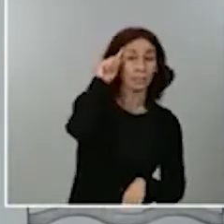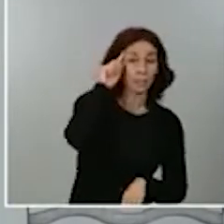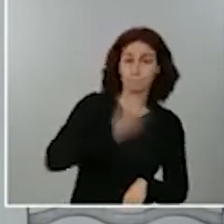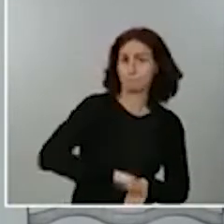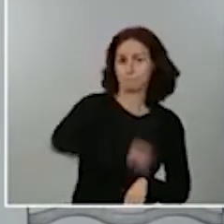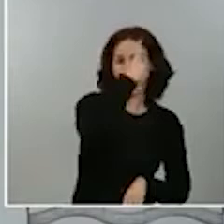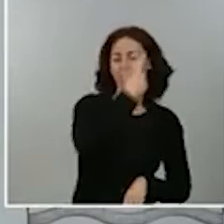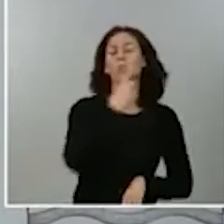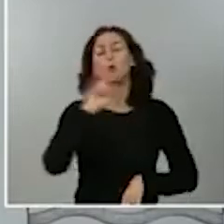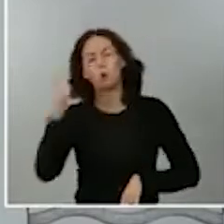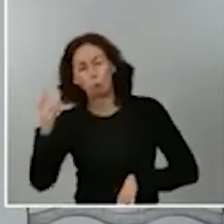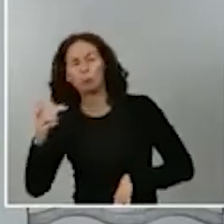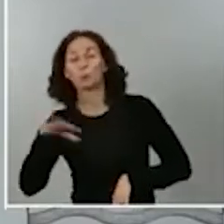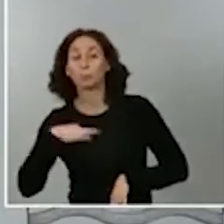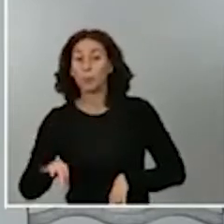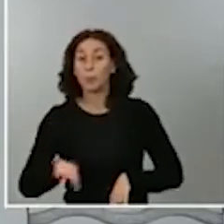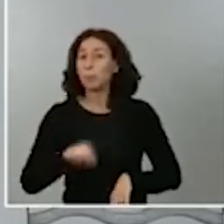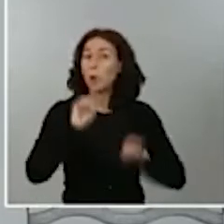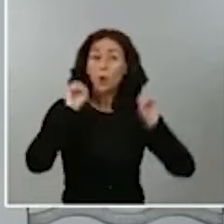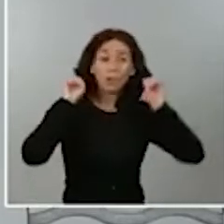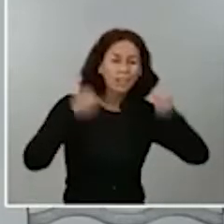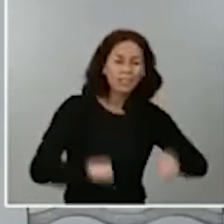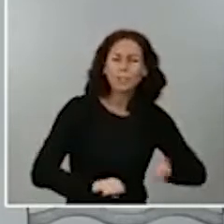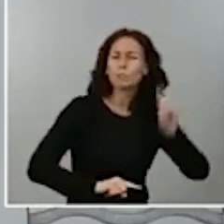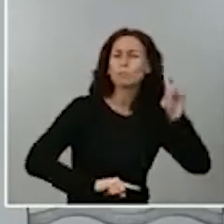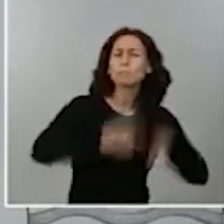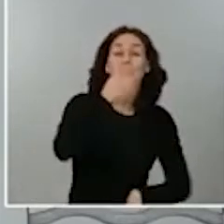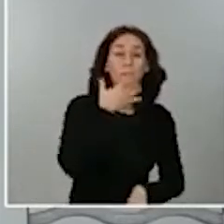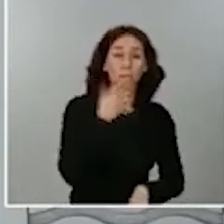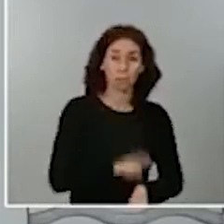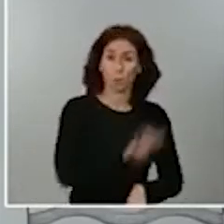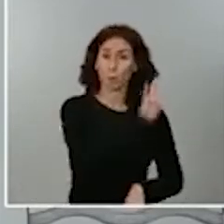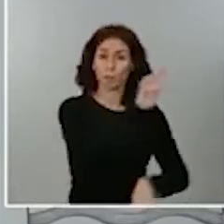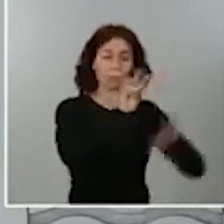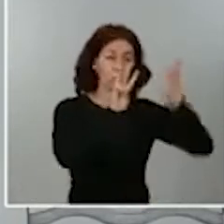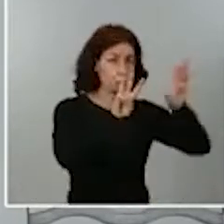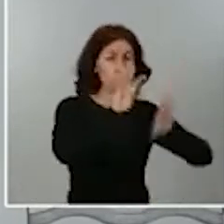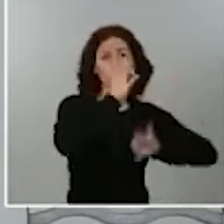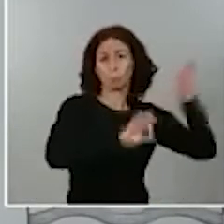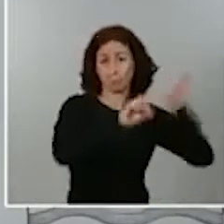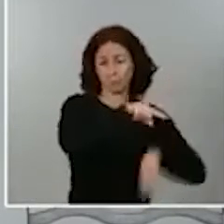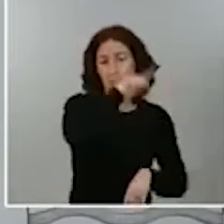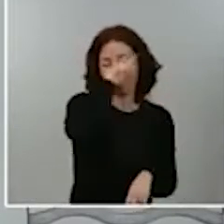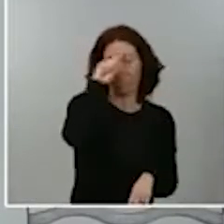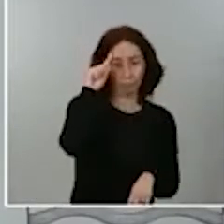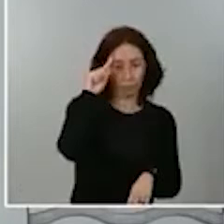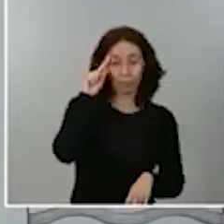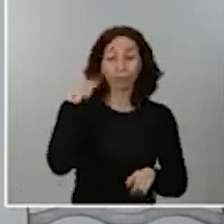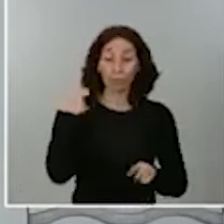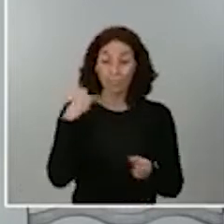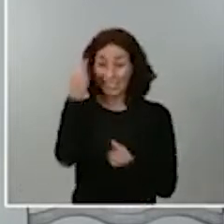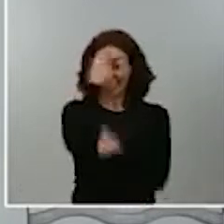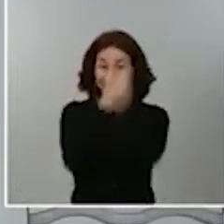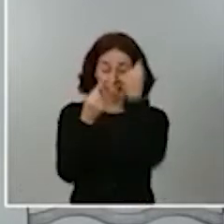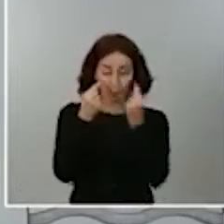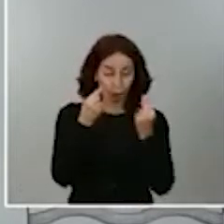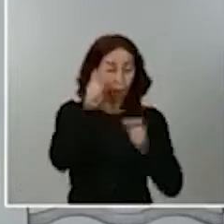48% de los retrasos de notificación. Esto quiere decir que hemos de leer las cifras con mucha prudencia, con mucha prudencia.